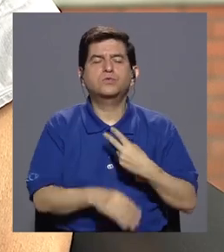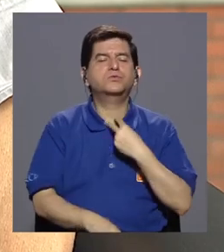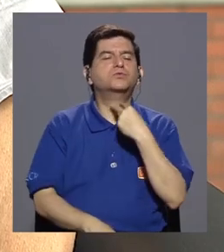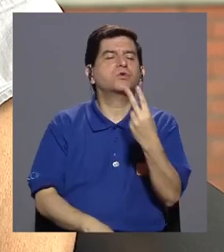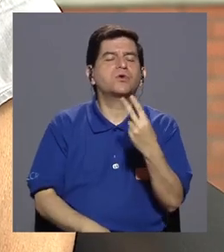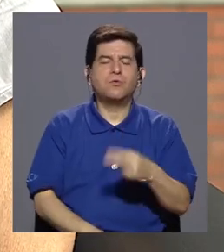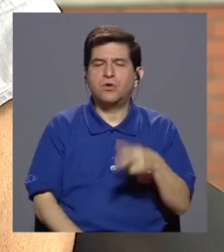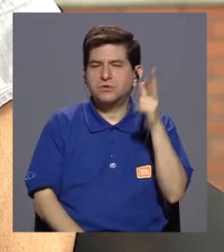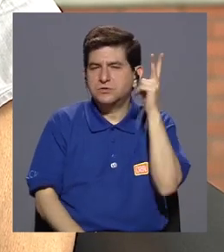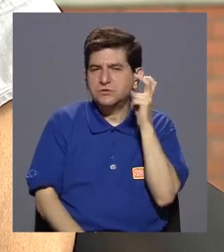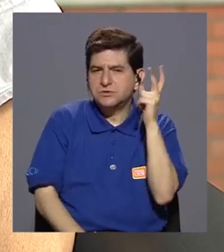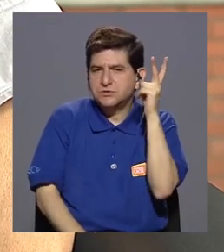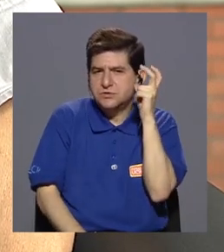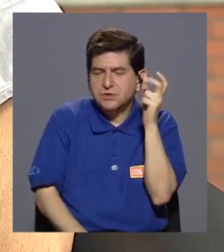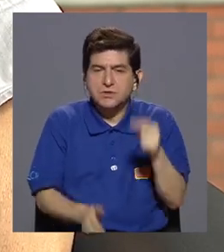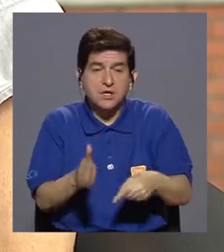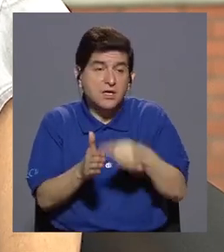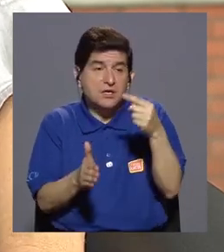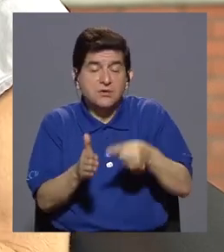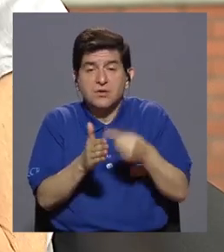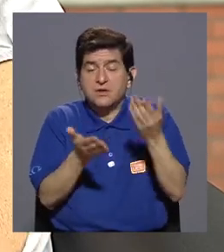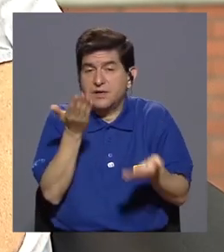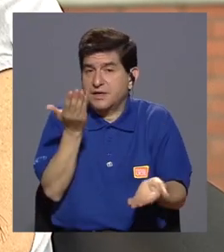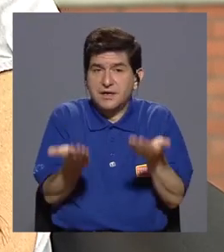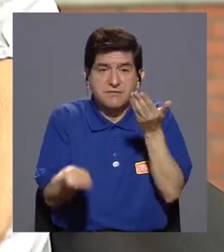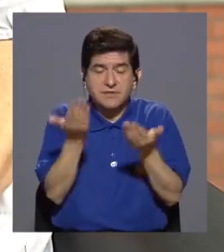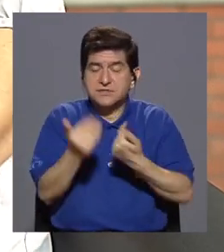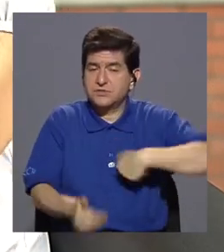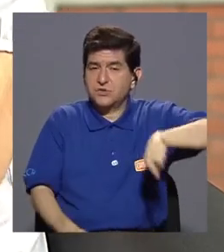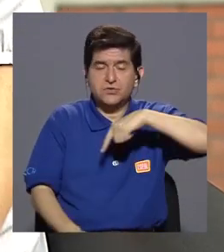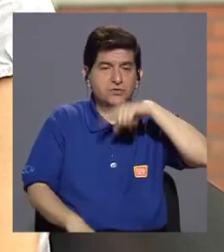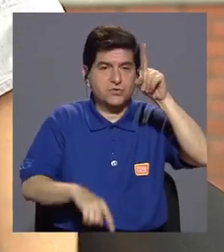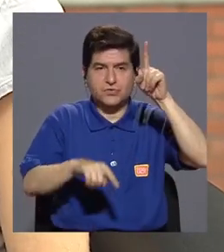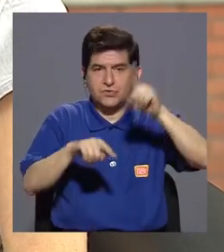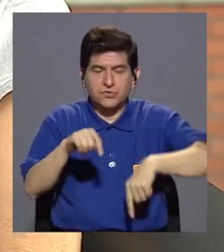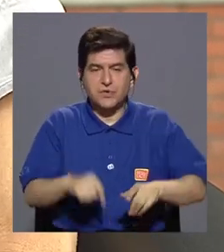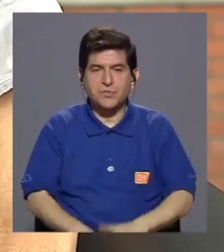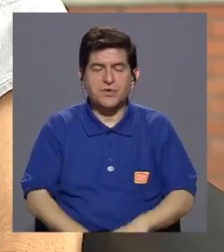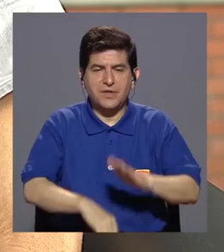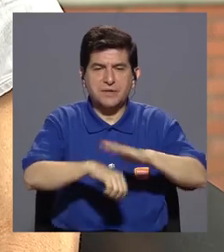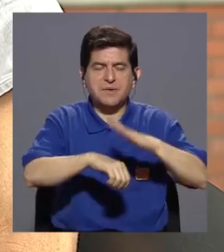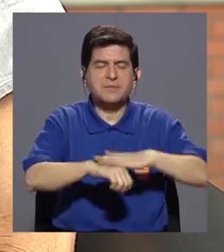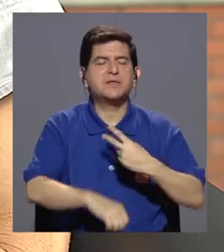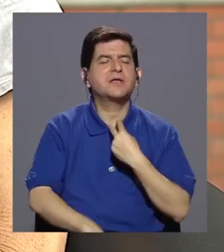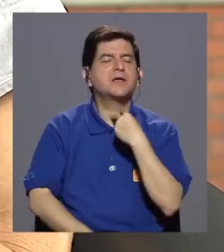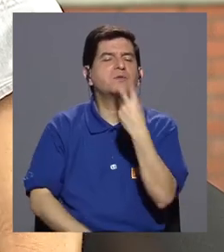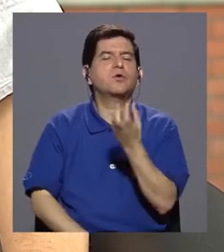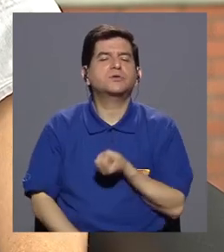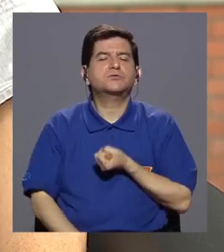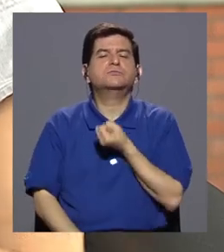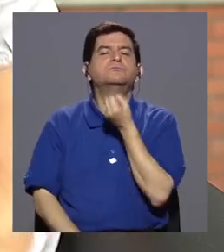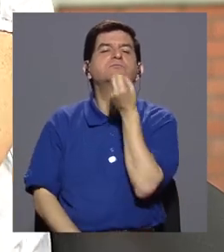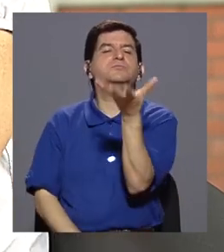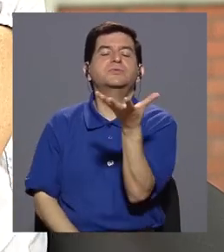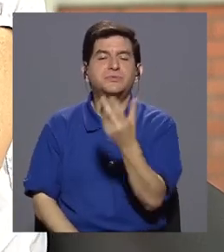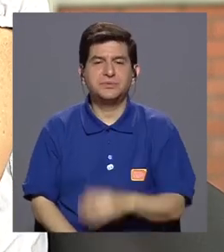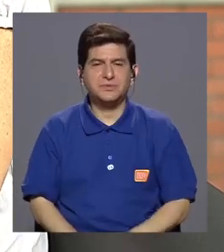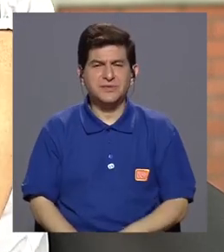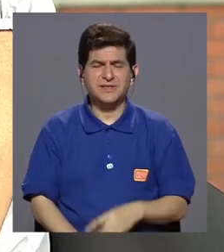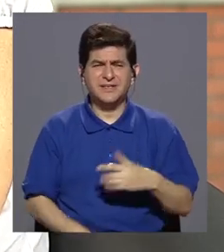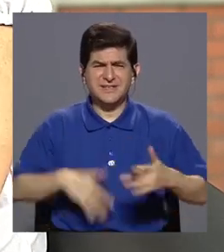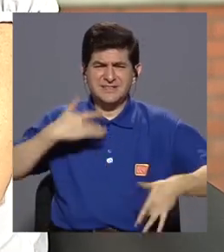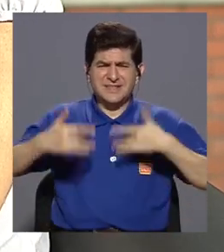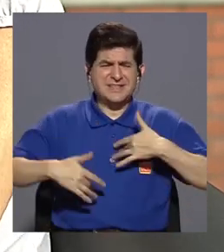sonido. El sentido de que a veces no somos capaces de dejar salir nuestra voz, lo que queremos decir. Se nos